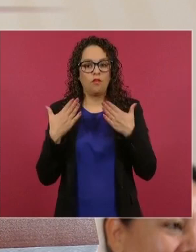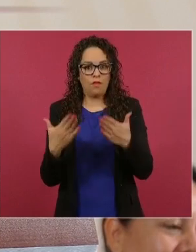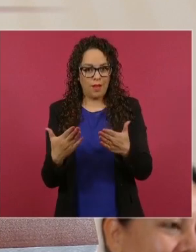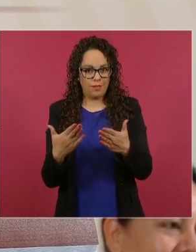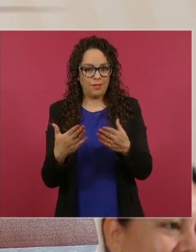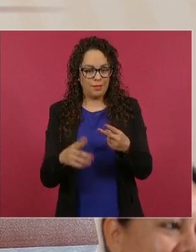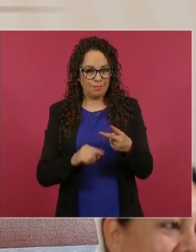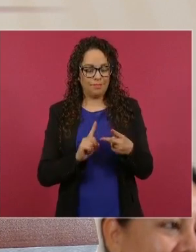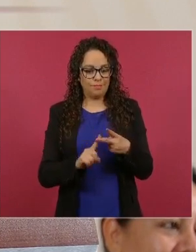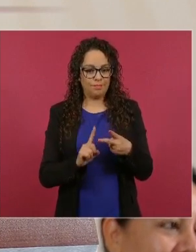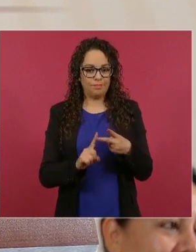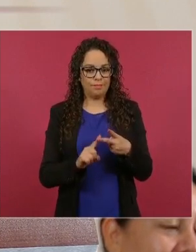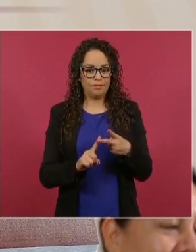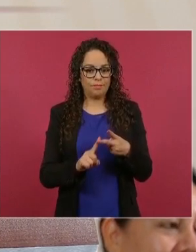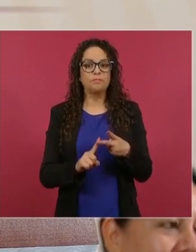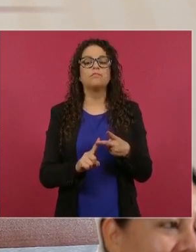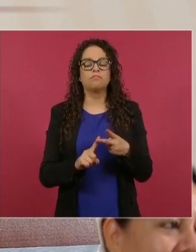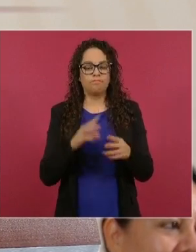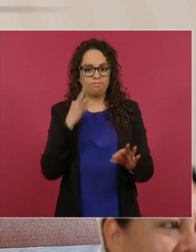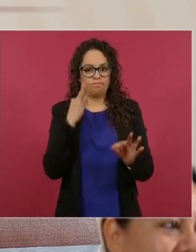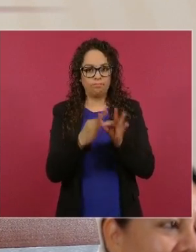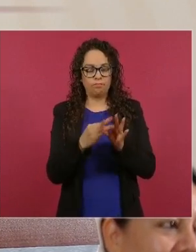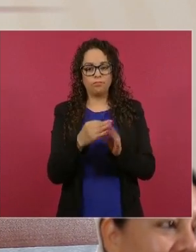a liquidar.